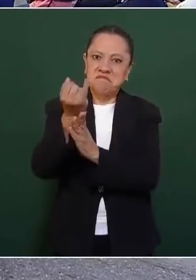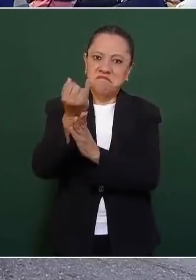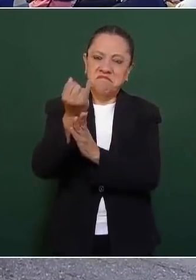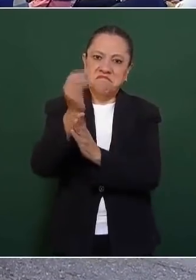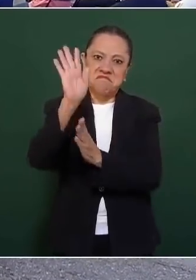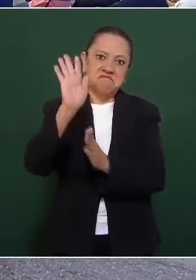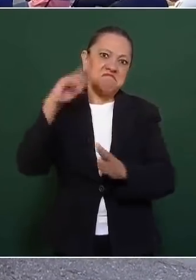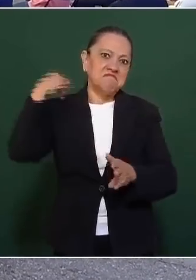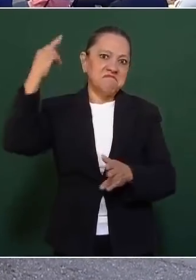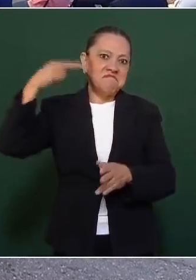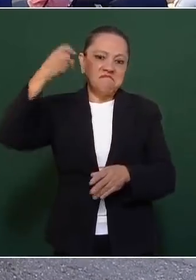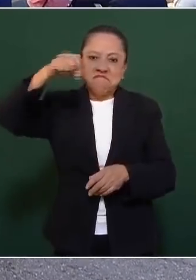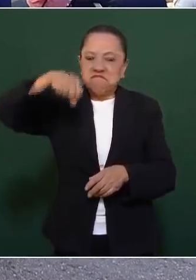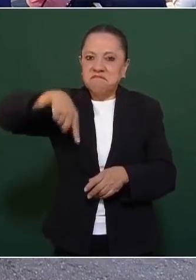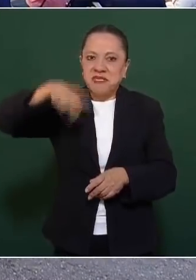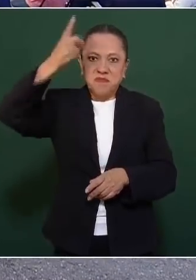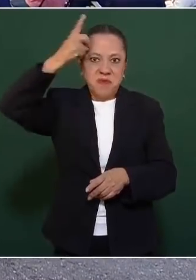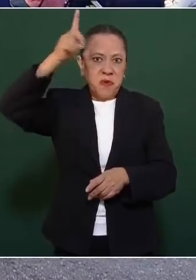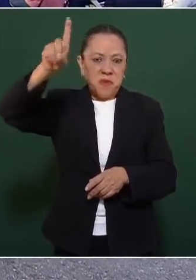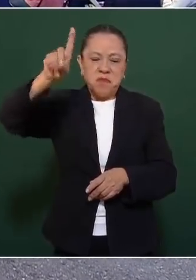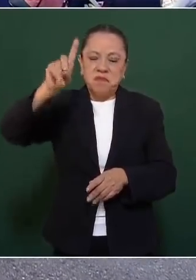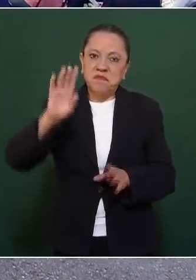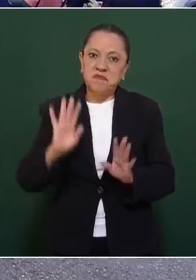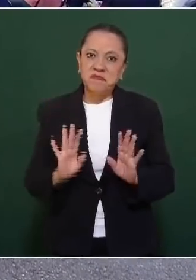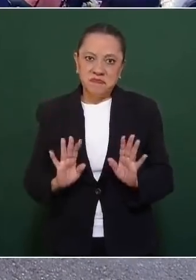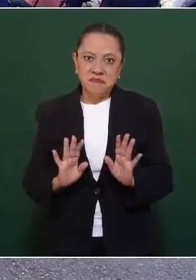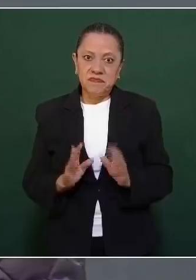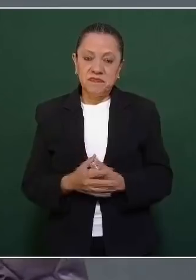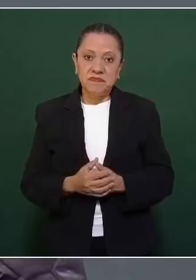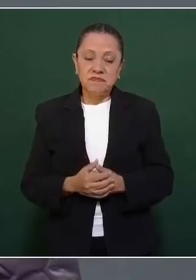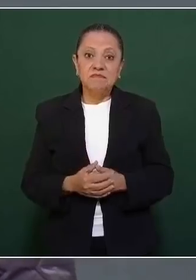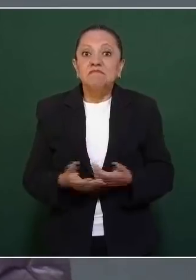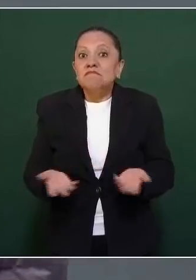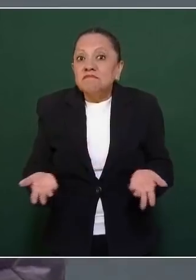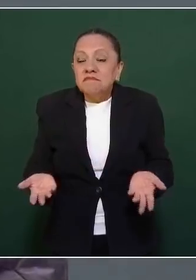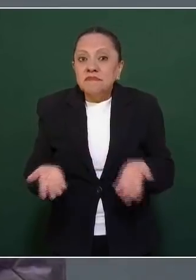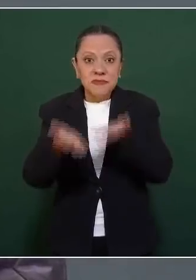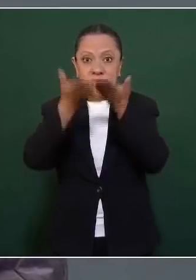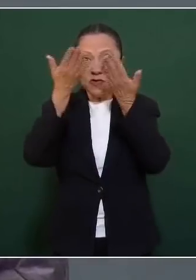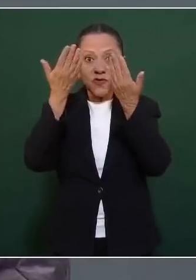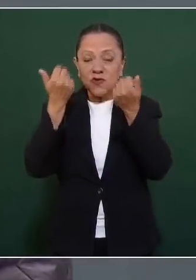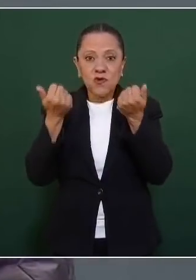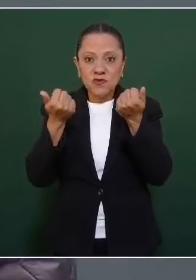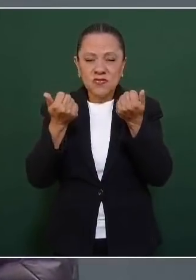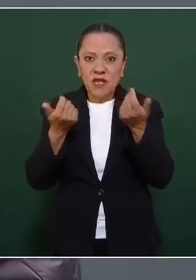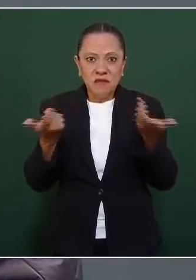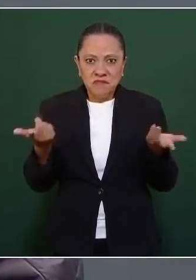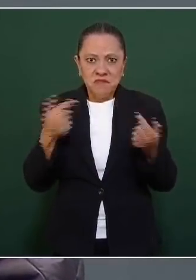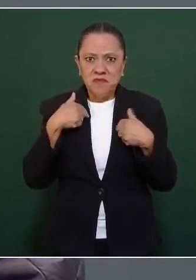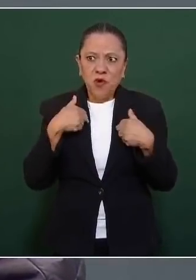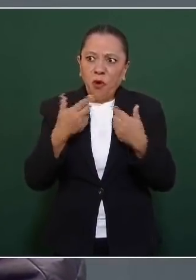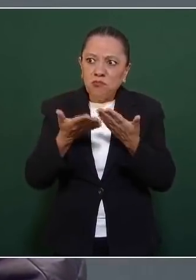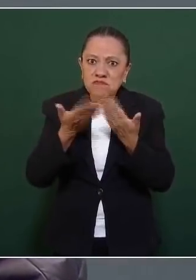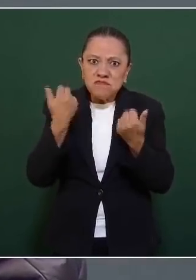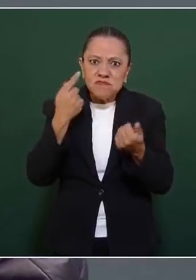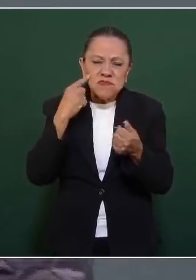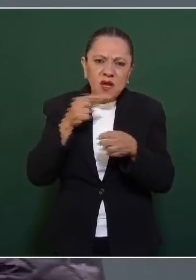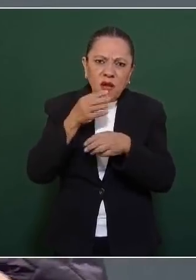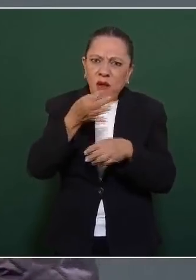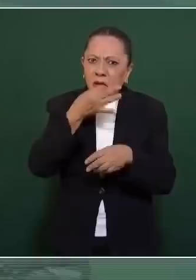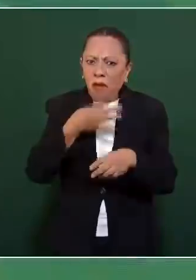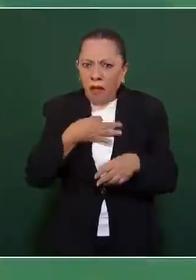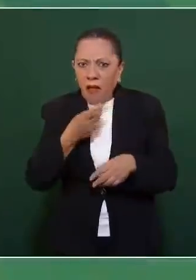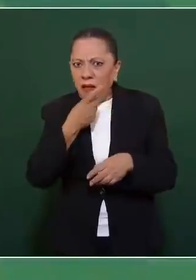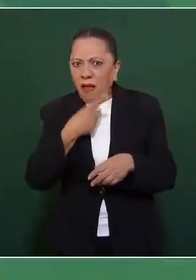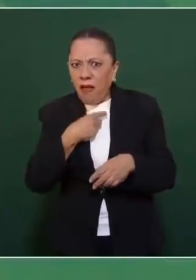¿Cuáles son las cosas en México? No sé, no tenemos información sobre